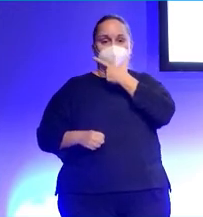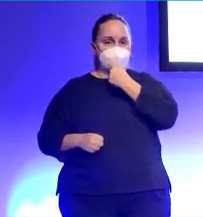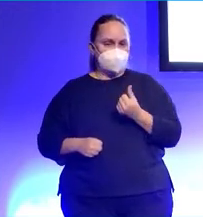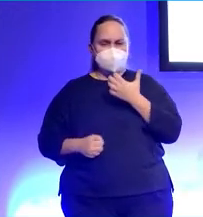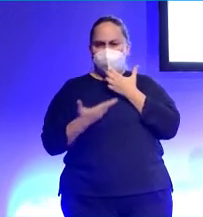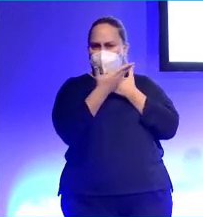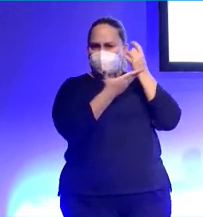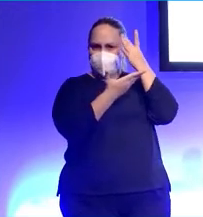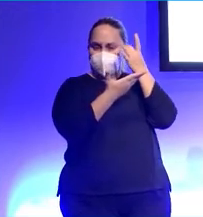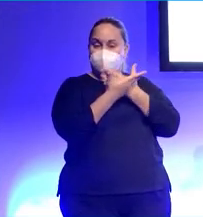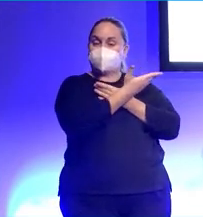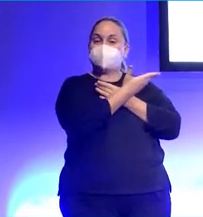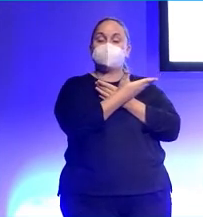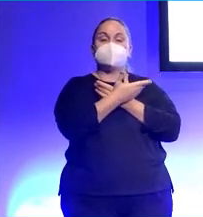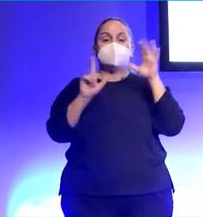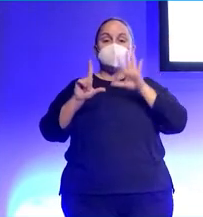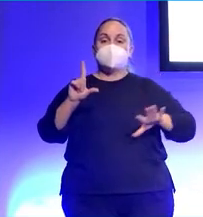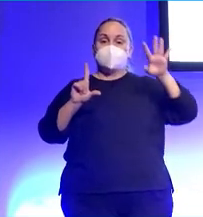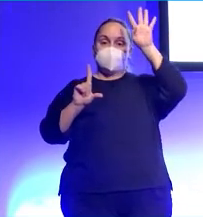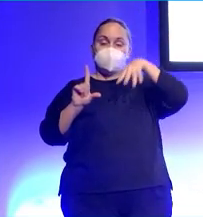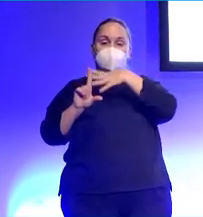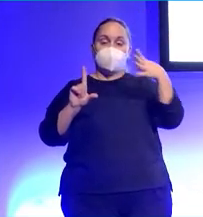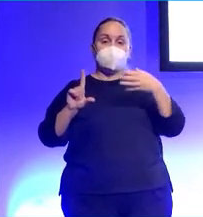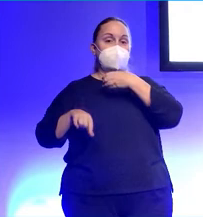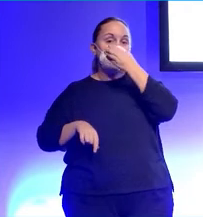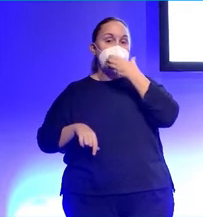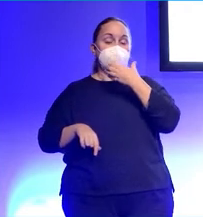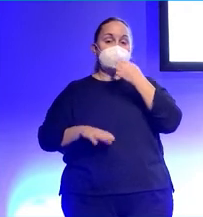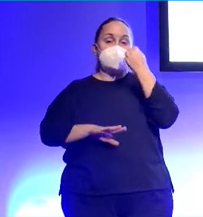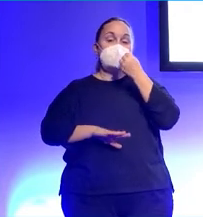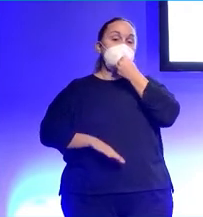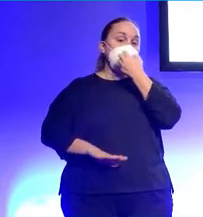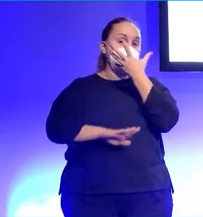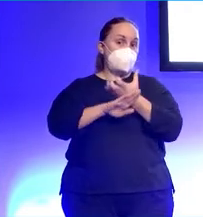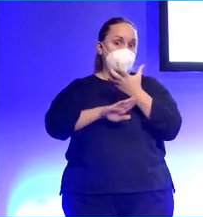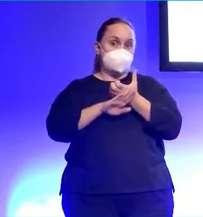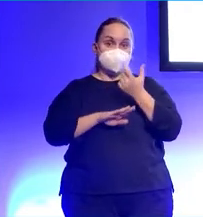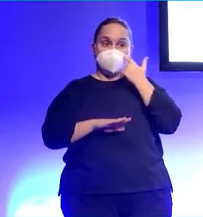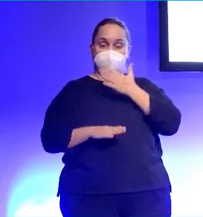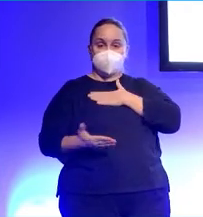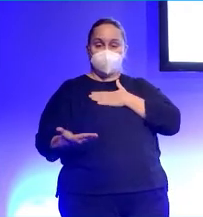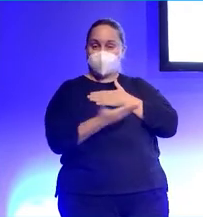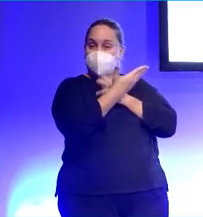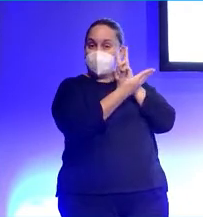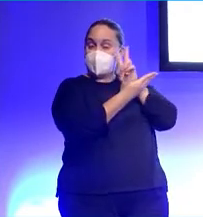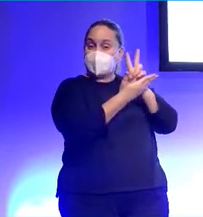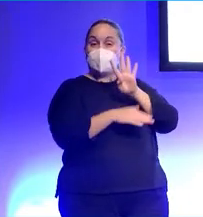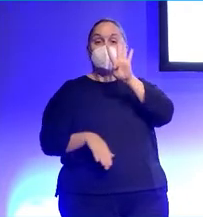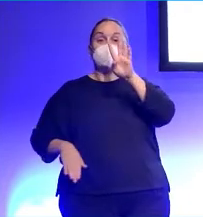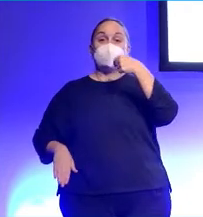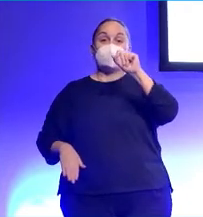cuadro de Apple Podcast, como cualquier podcast. Aquí está el que llevo yo. ¿Veis ese 4